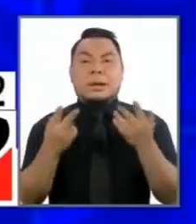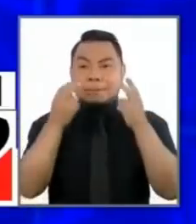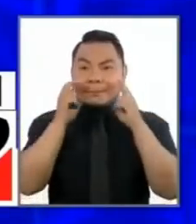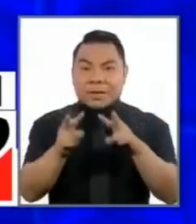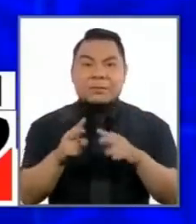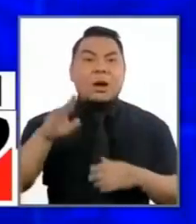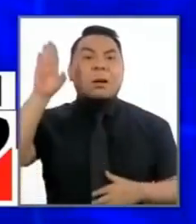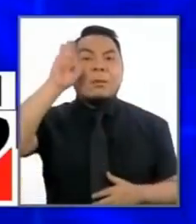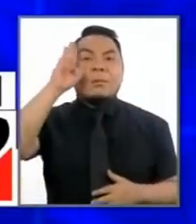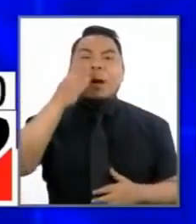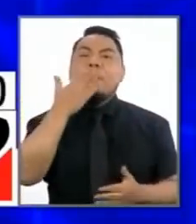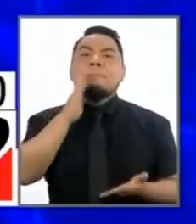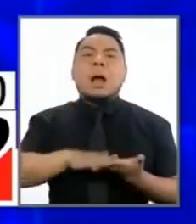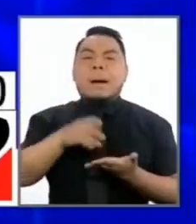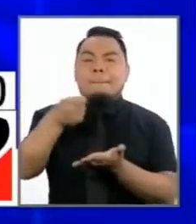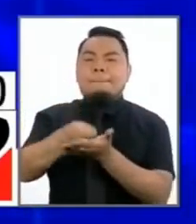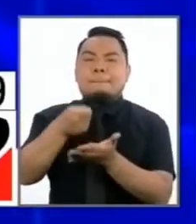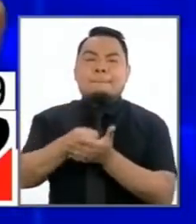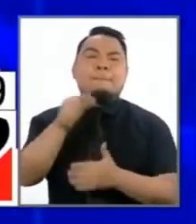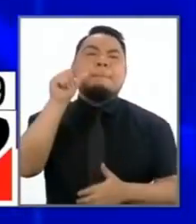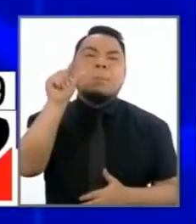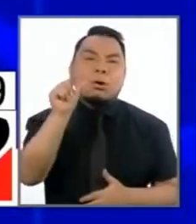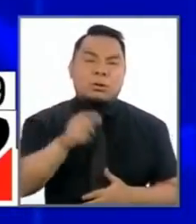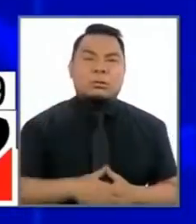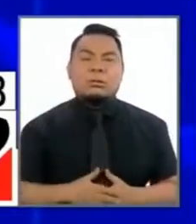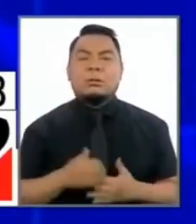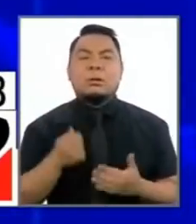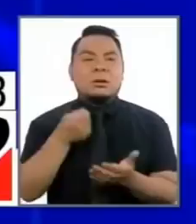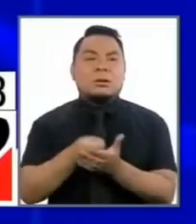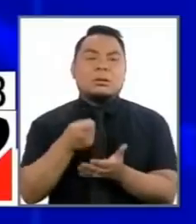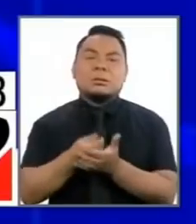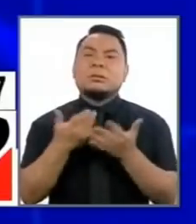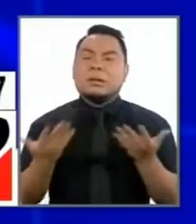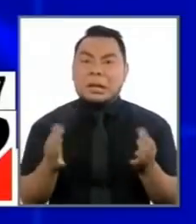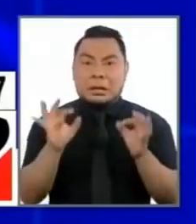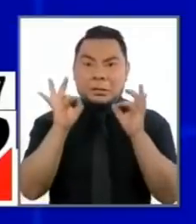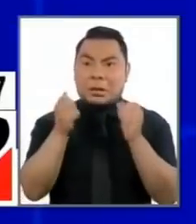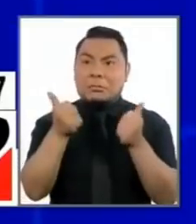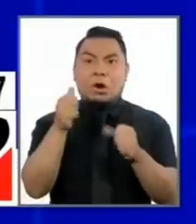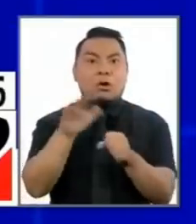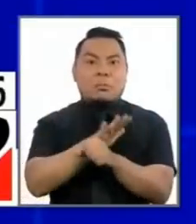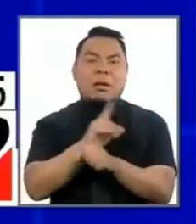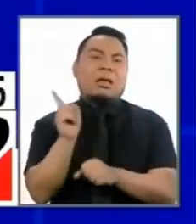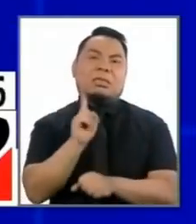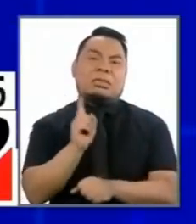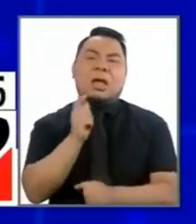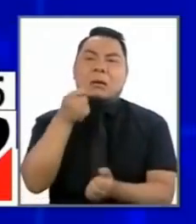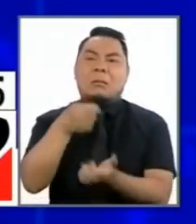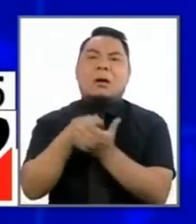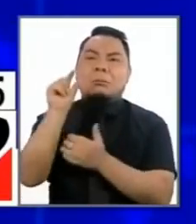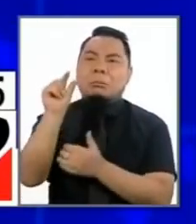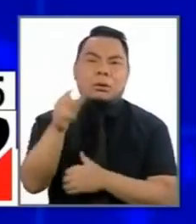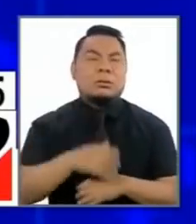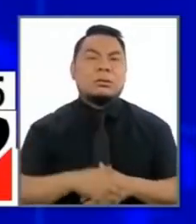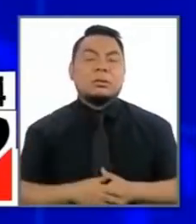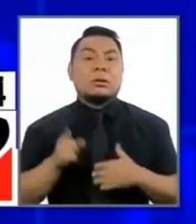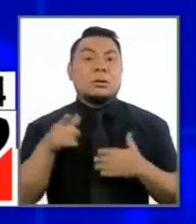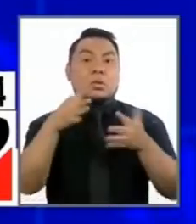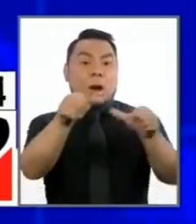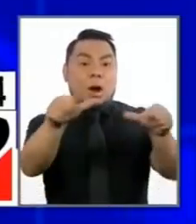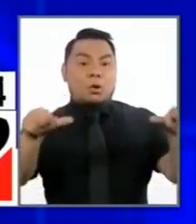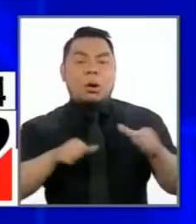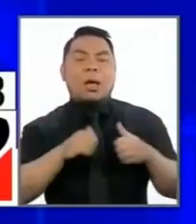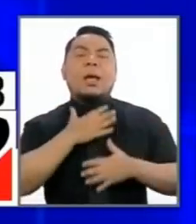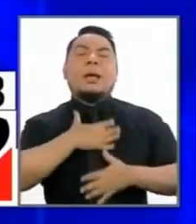Vemos policías mal pagados, no se les está pagando sus remuneraciones de forma completa, no tienen ambientes para